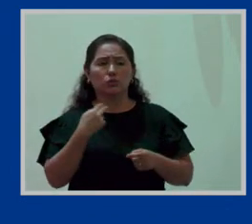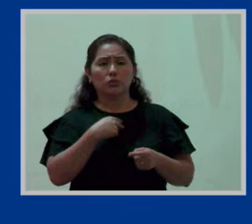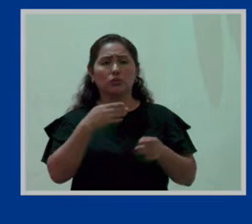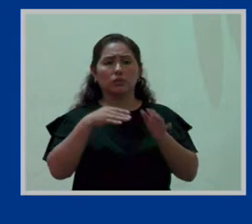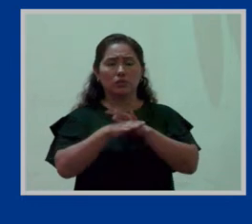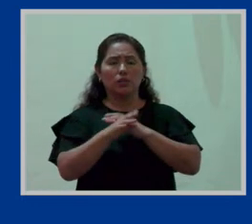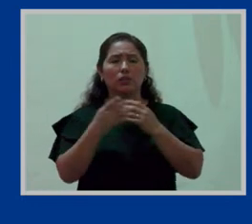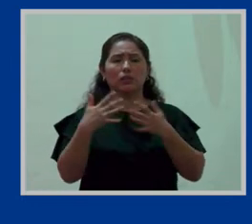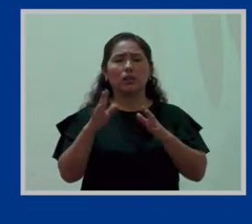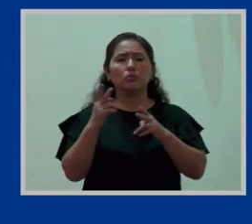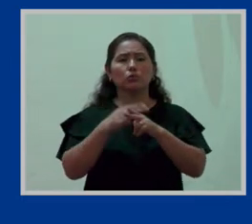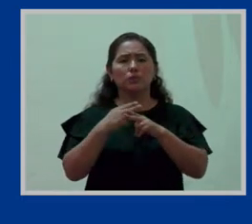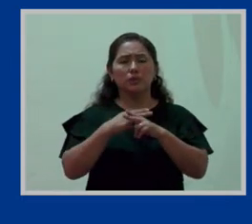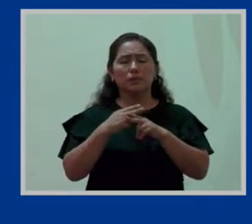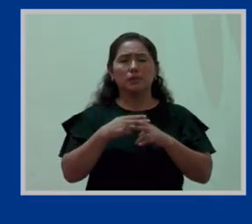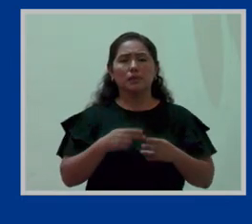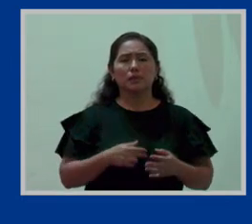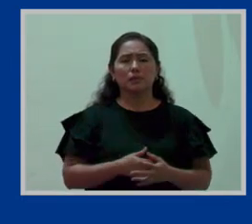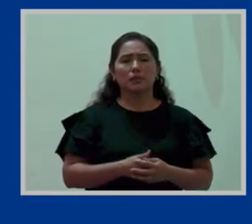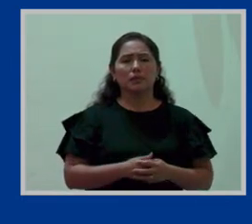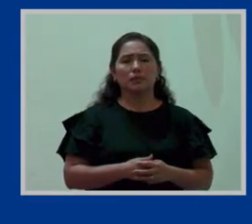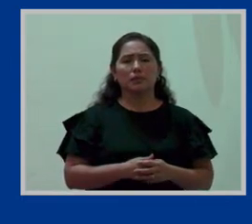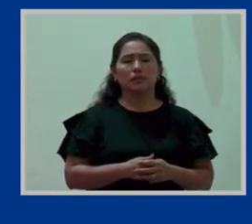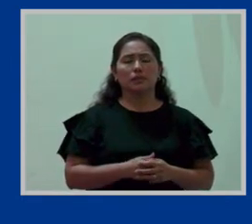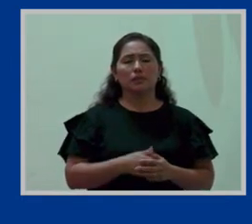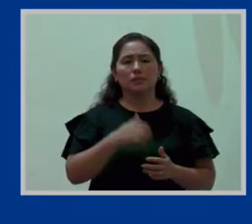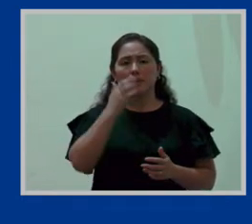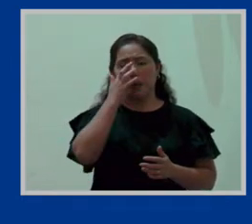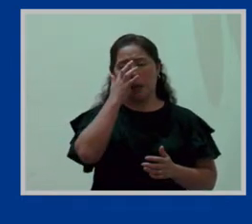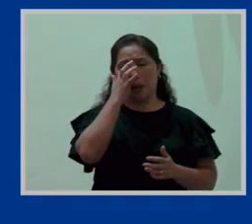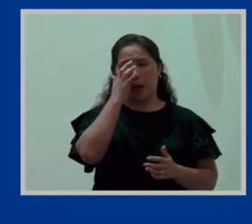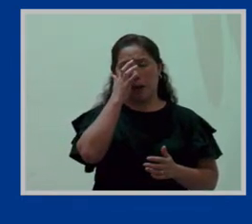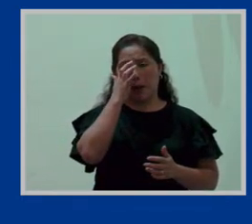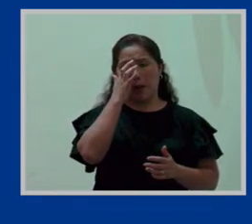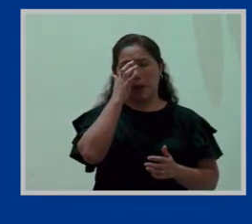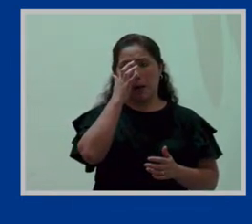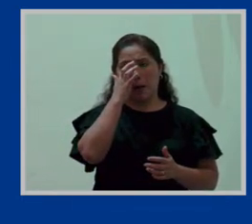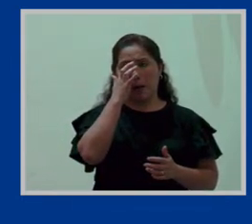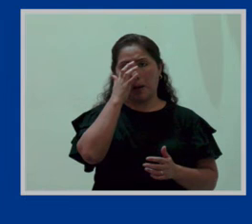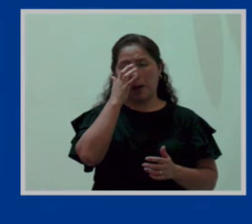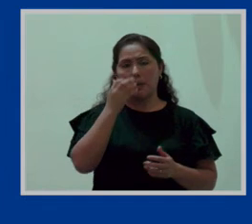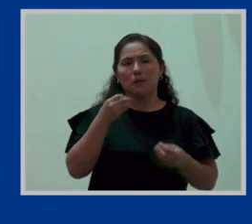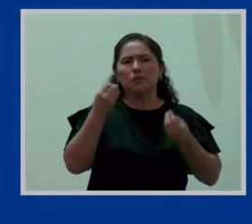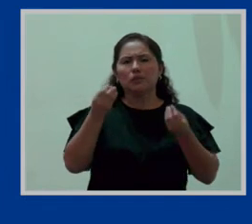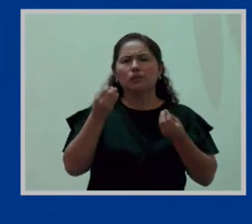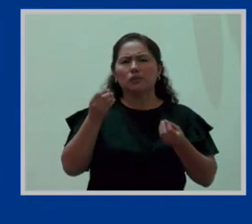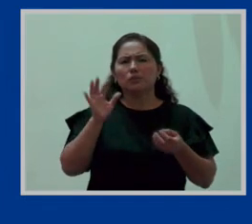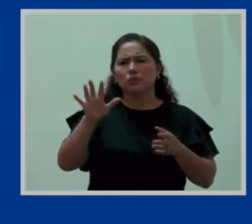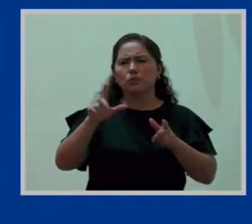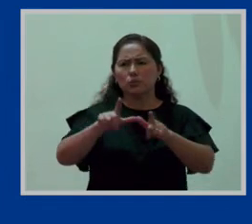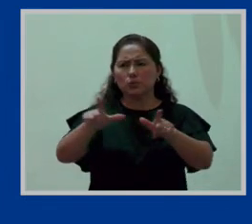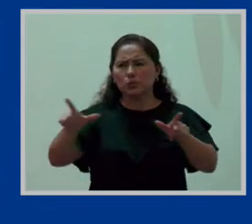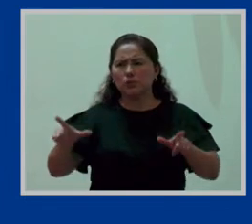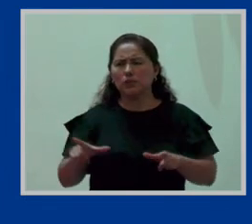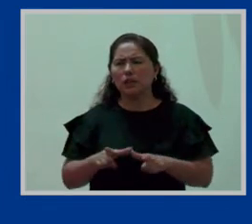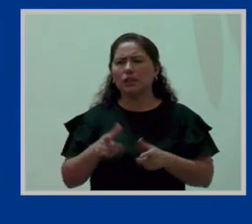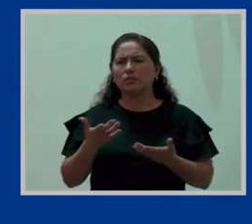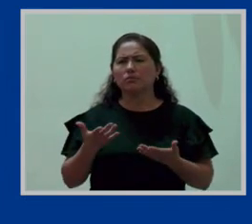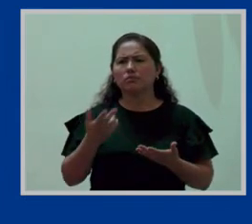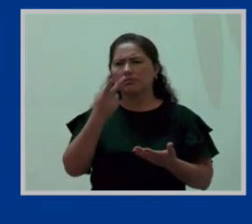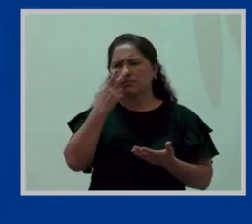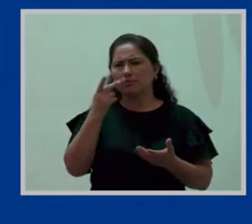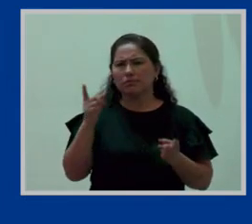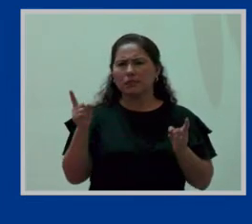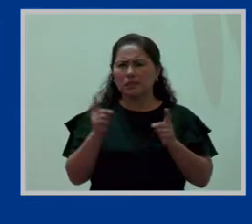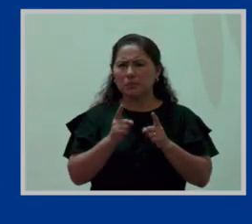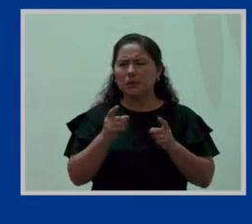muy brevemente, a las condiciones que son mínimas para la implementación de un lactario. Como ustedes recordarán,